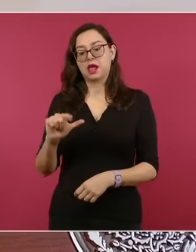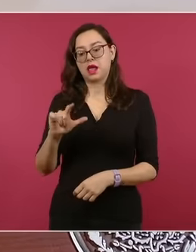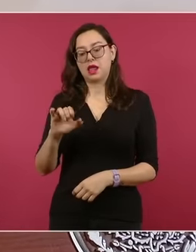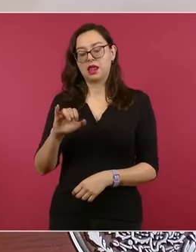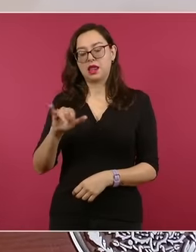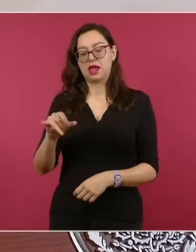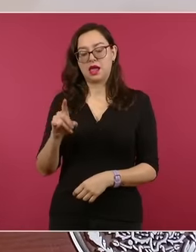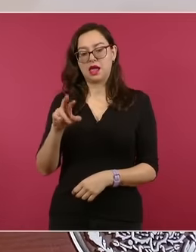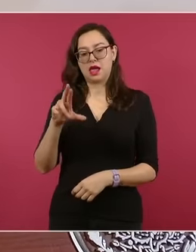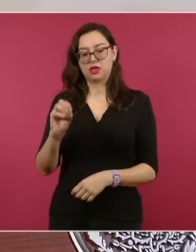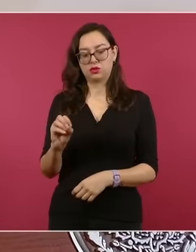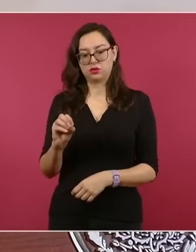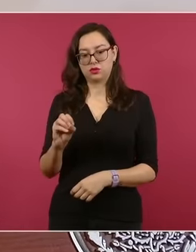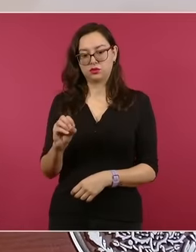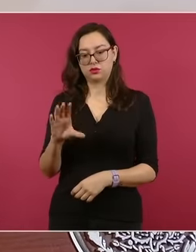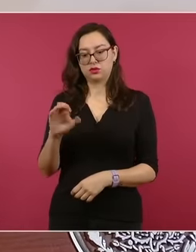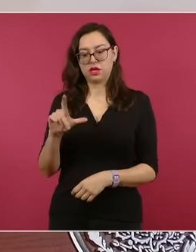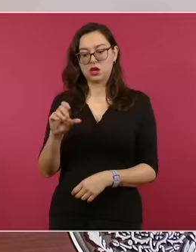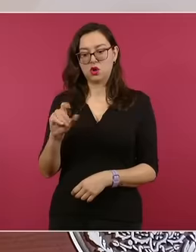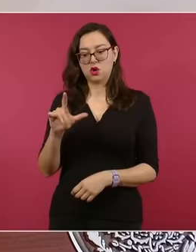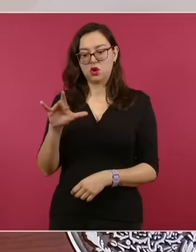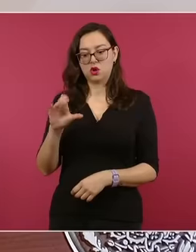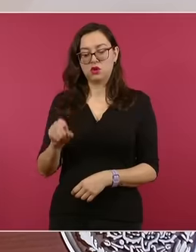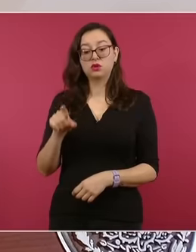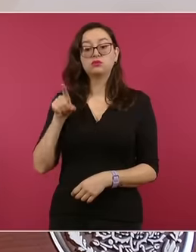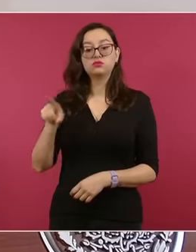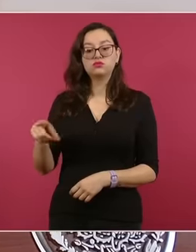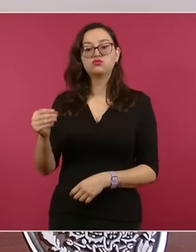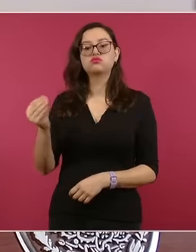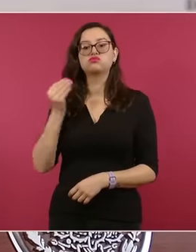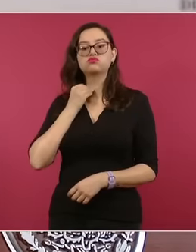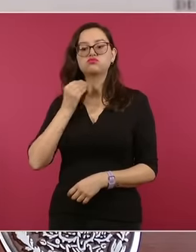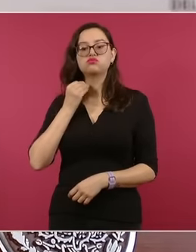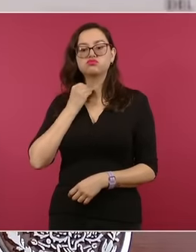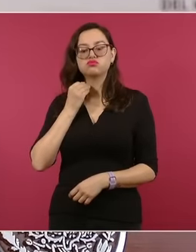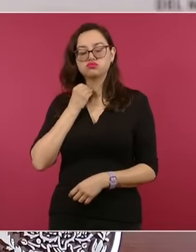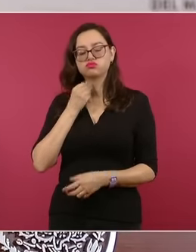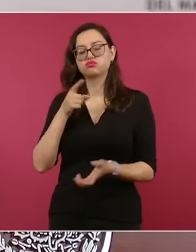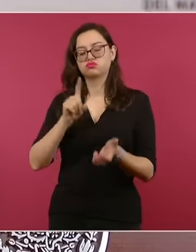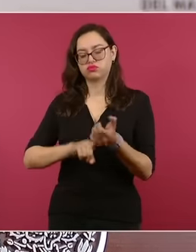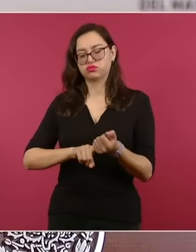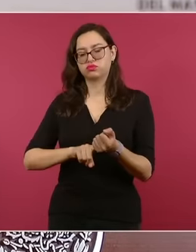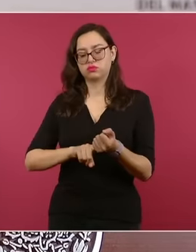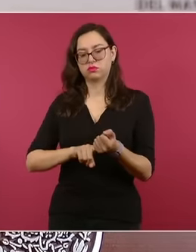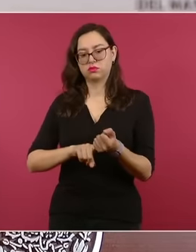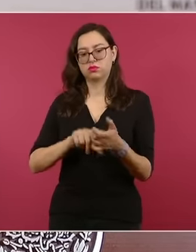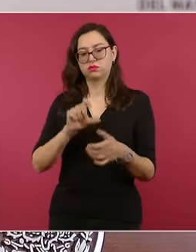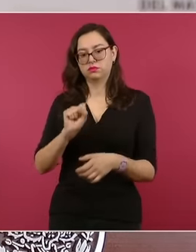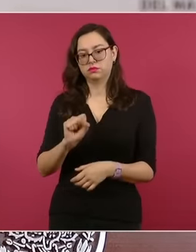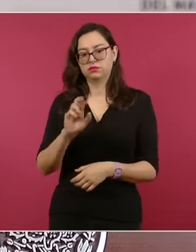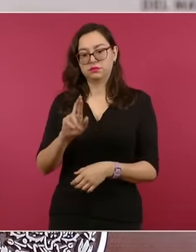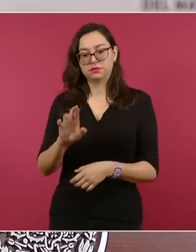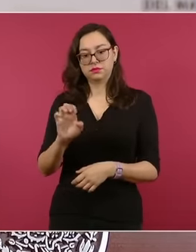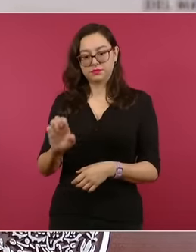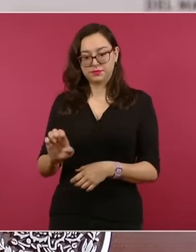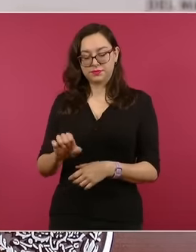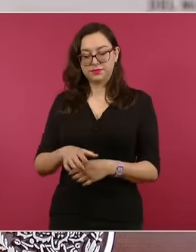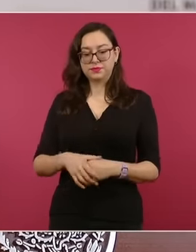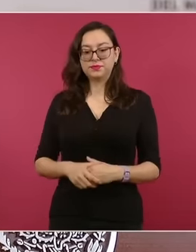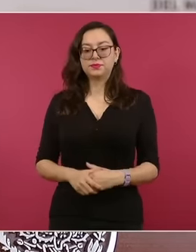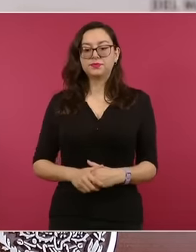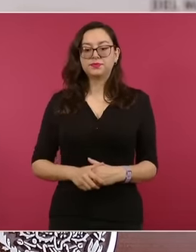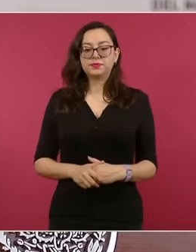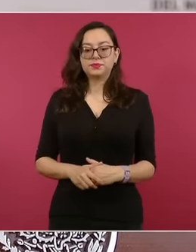Celorio, que es consultor jurídico de la Secretaría de Relaciones Exteriores.